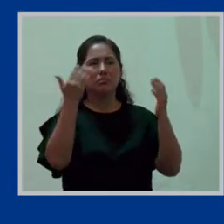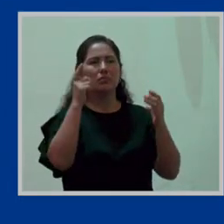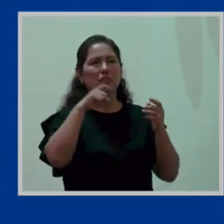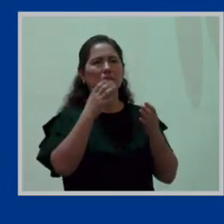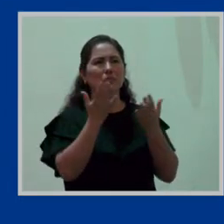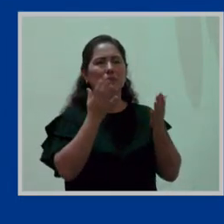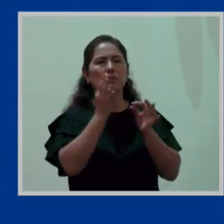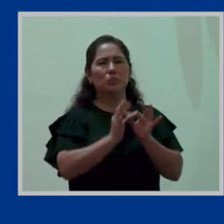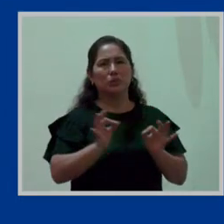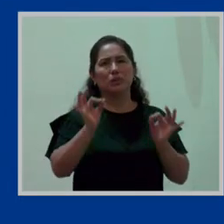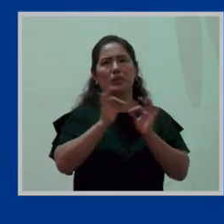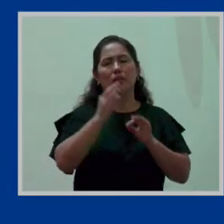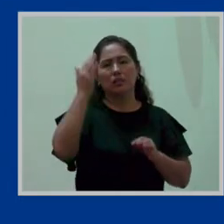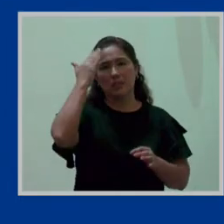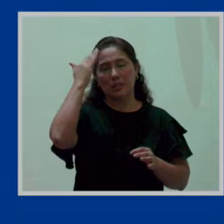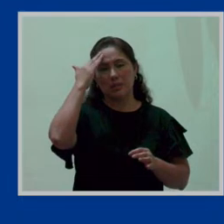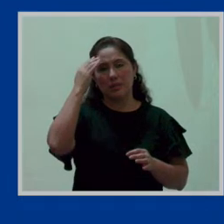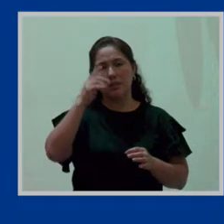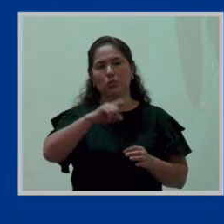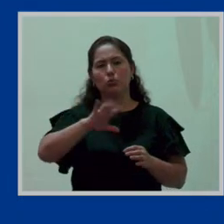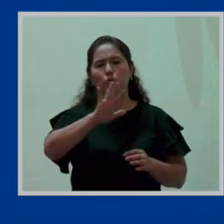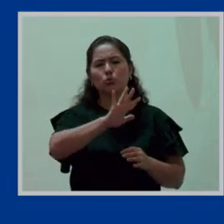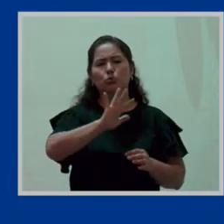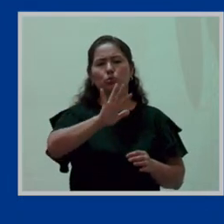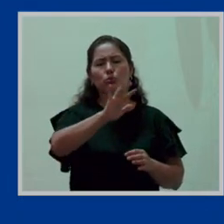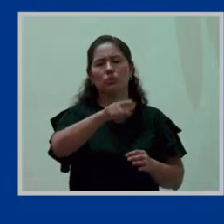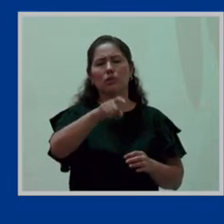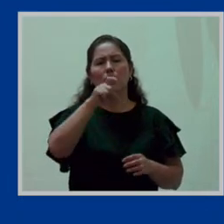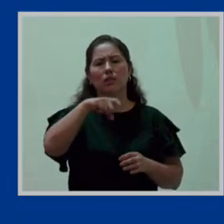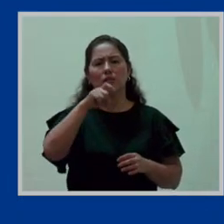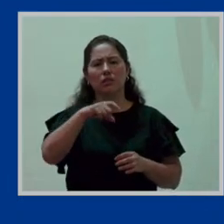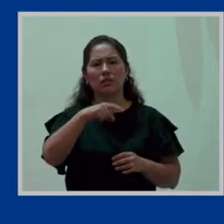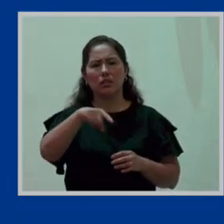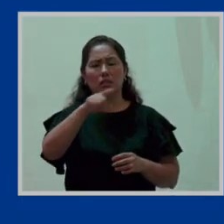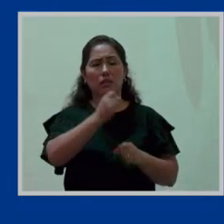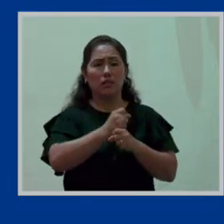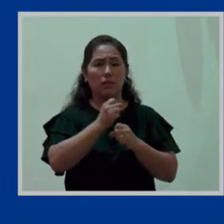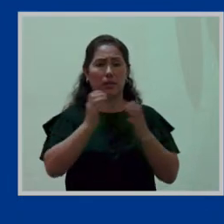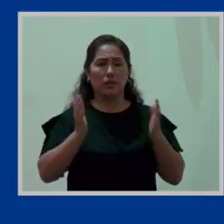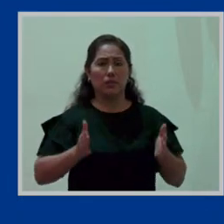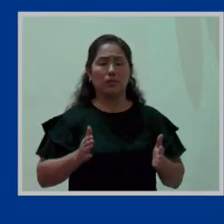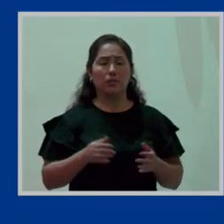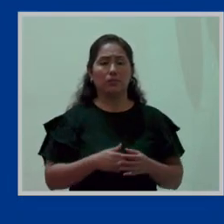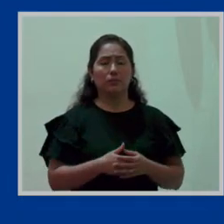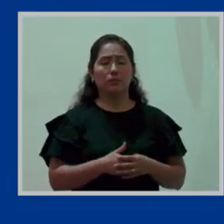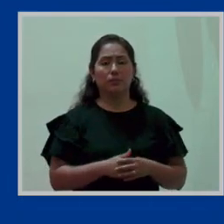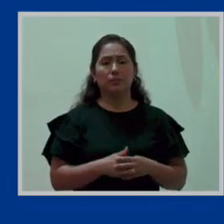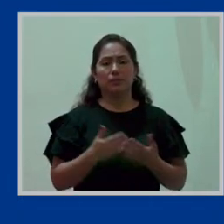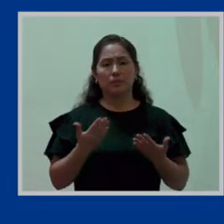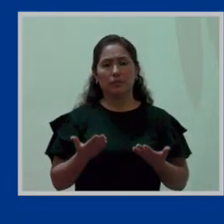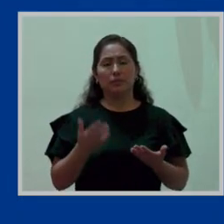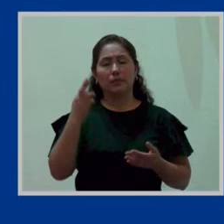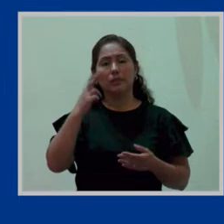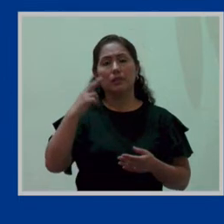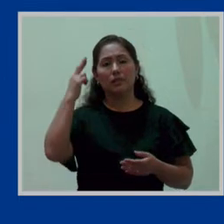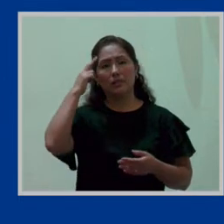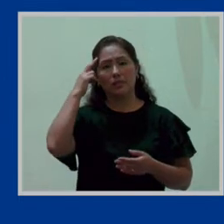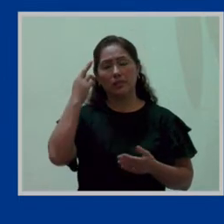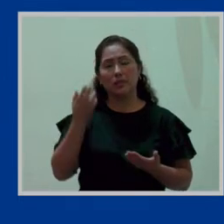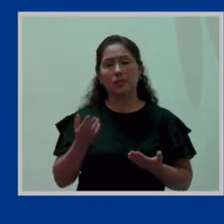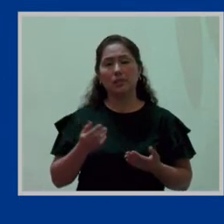importante tener en consideración las necesidades de nuestro público objetivo. Y por lo tanto, además